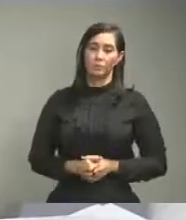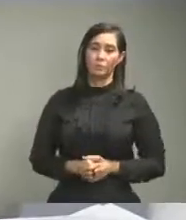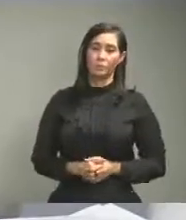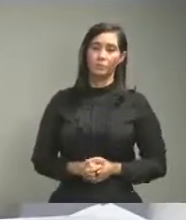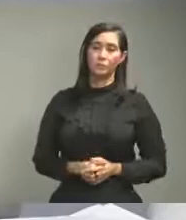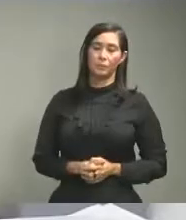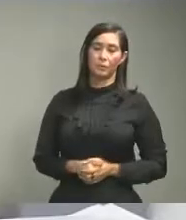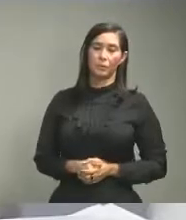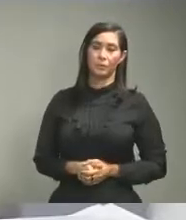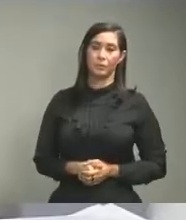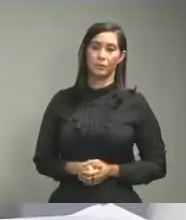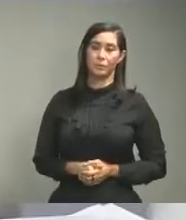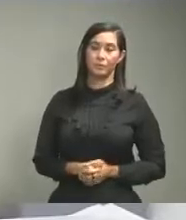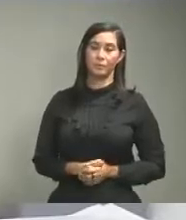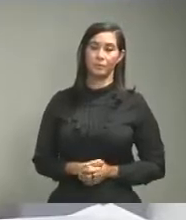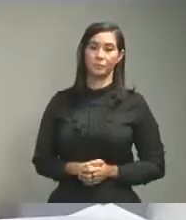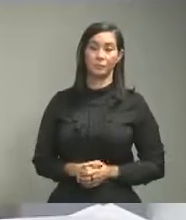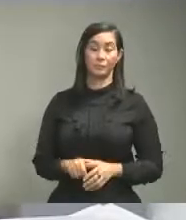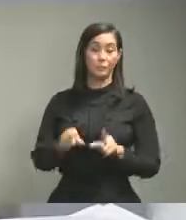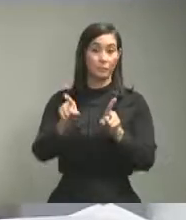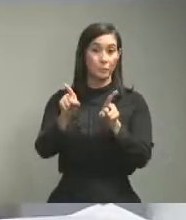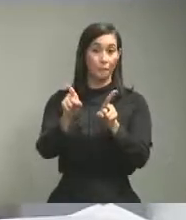igualmente